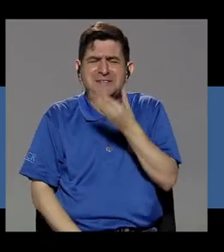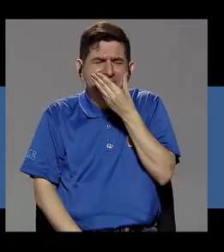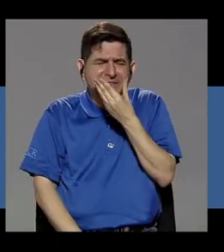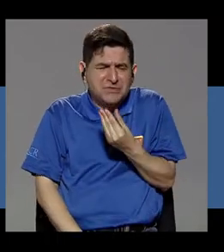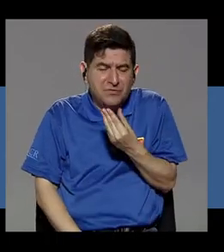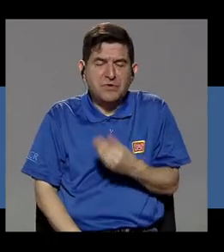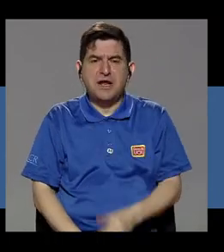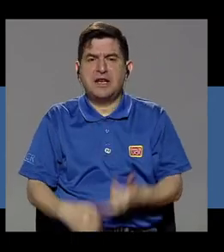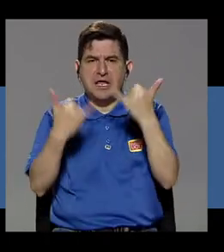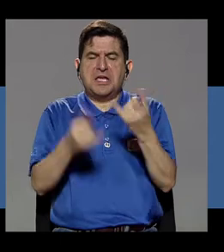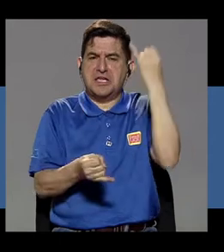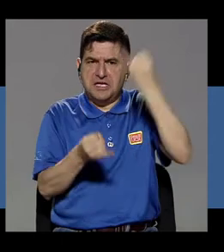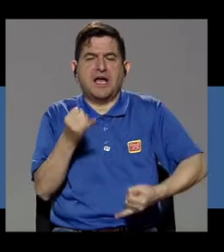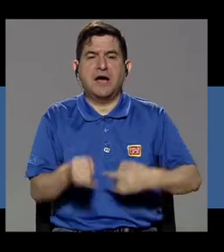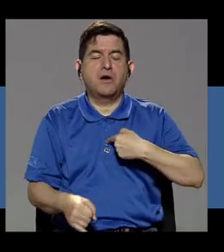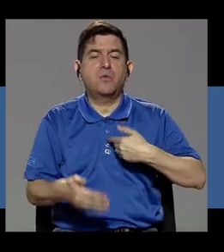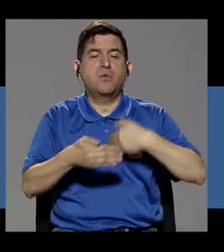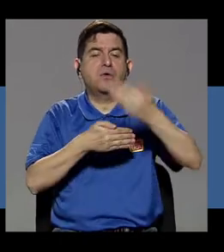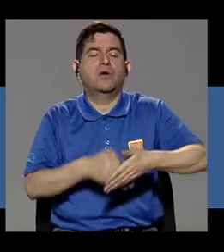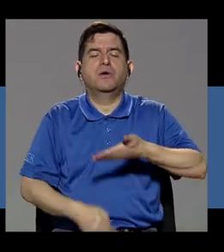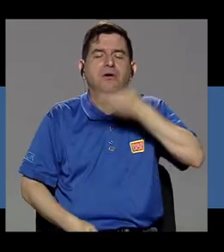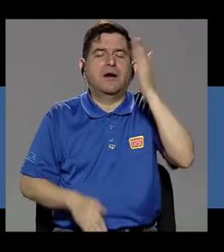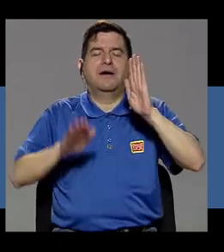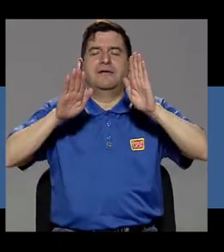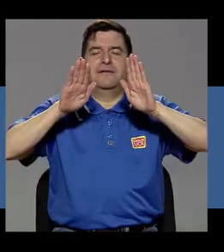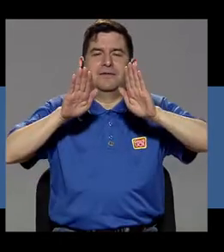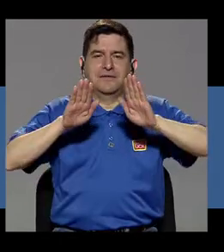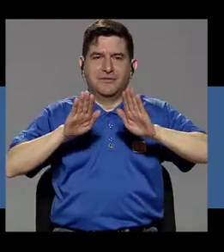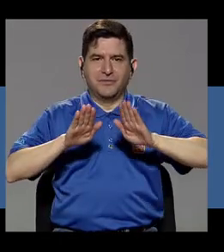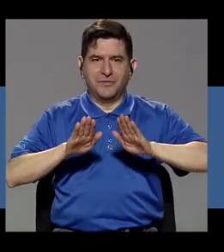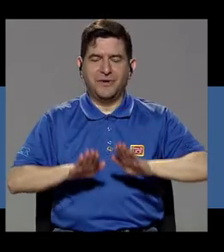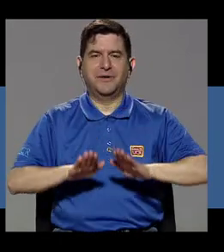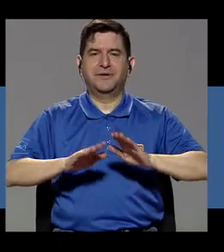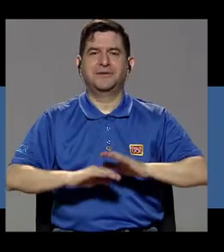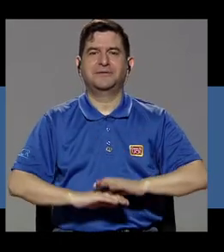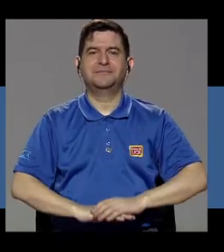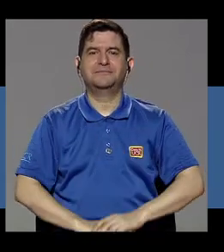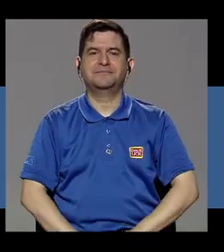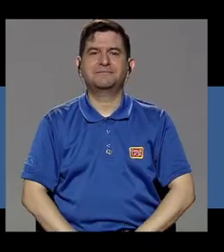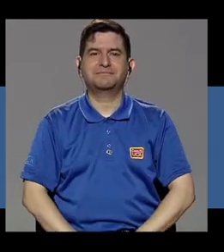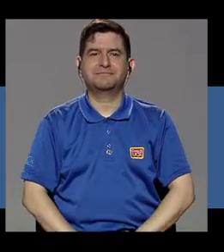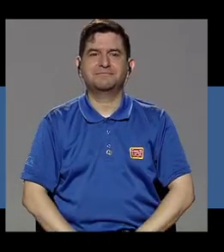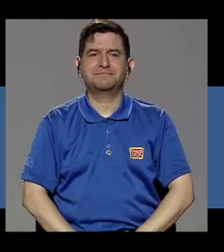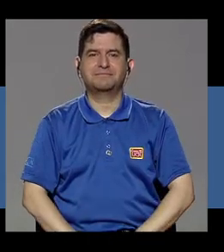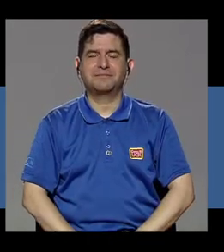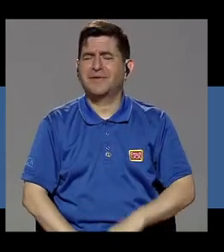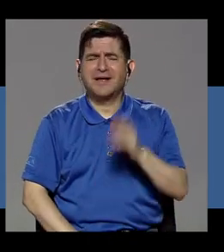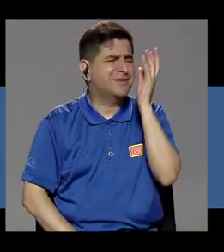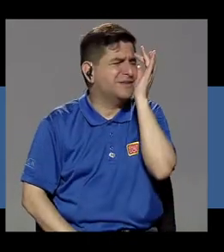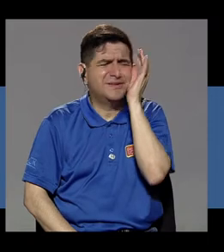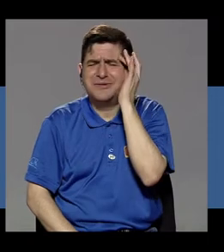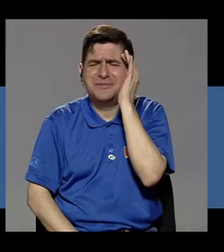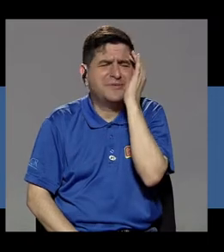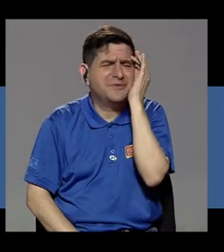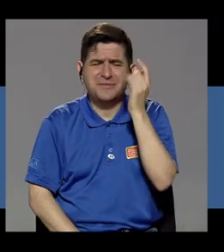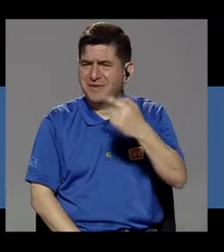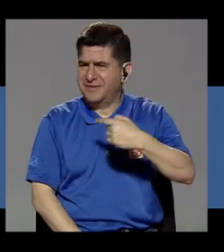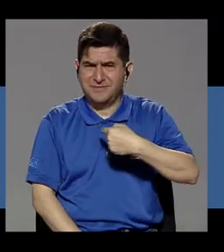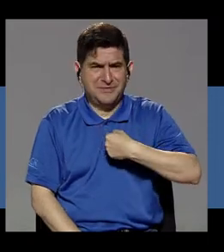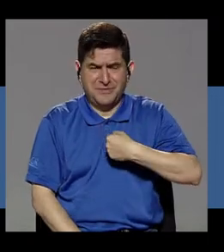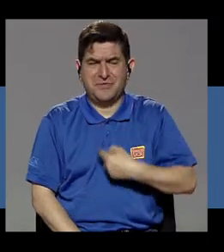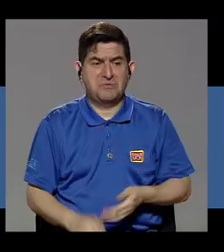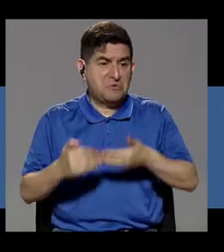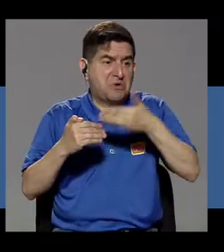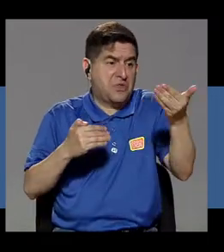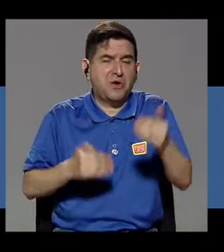dejarlo y ya después uno puede respirar más tranquilo, este, despreocuparse un poco de, de